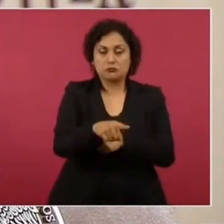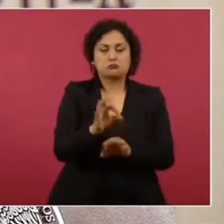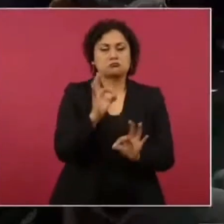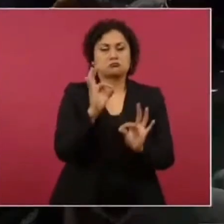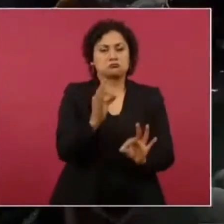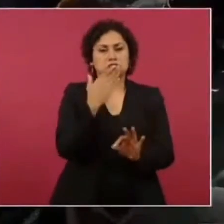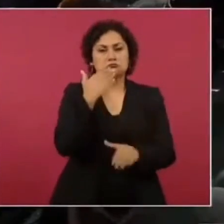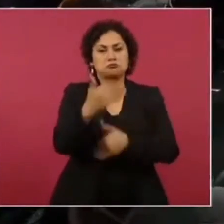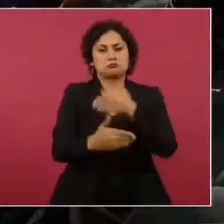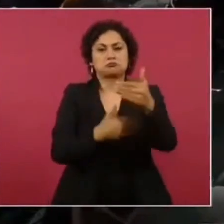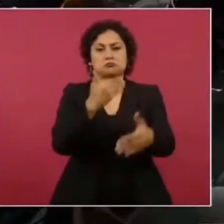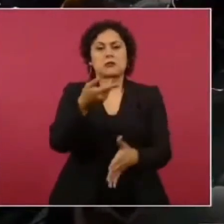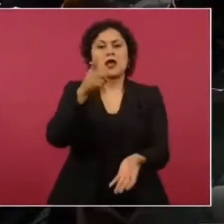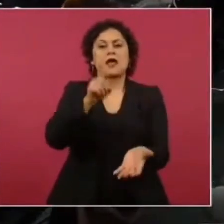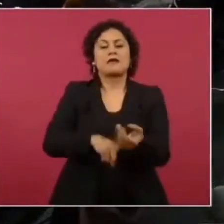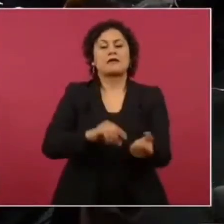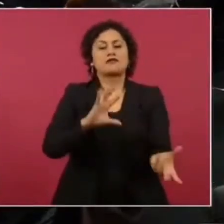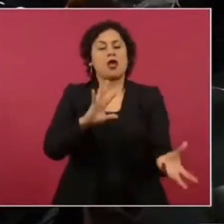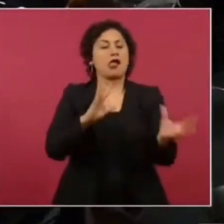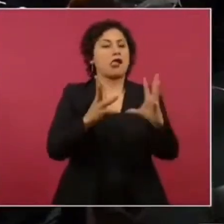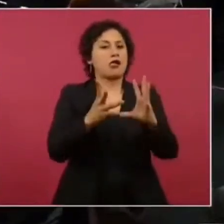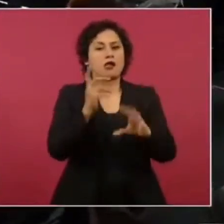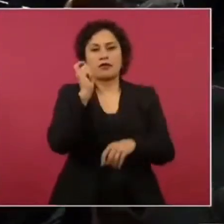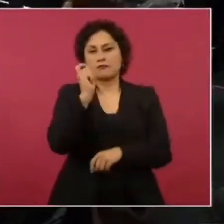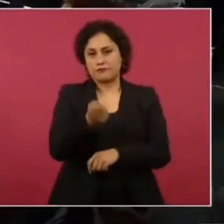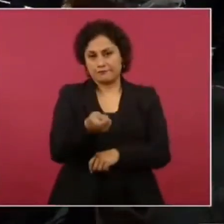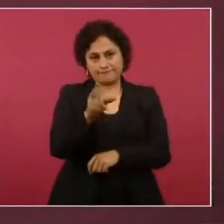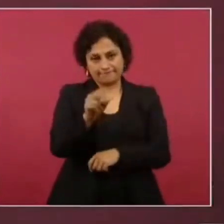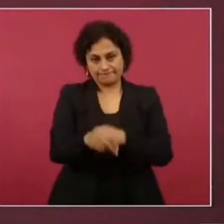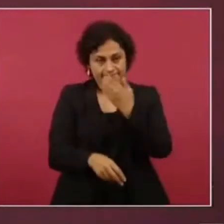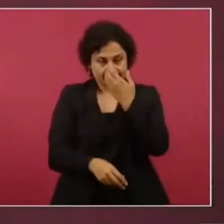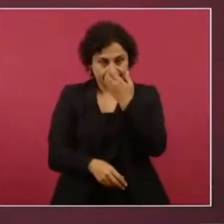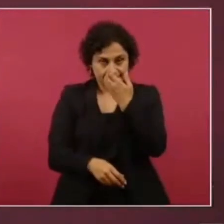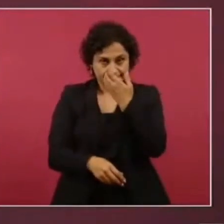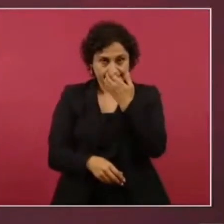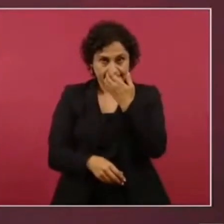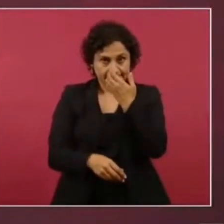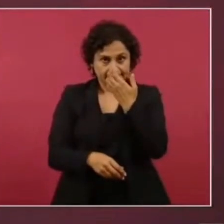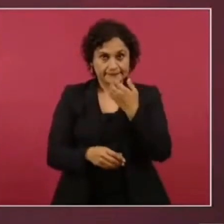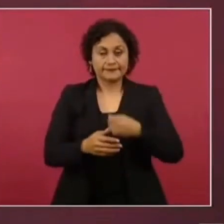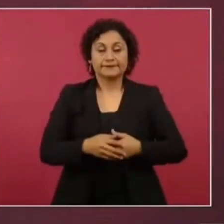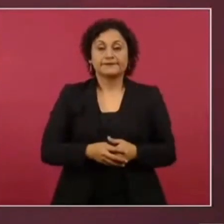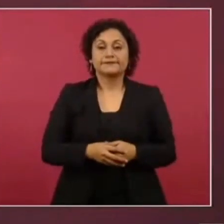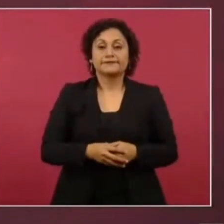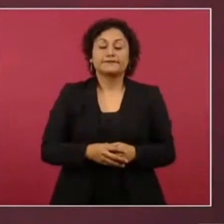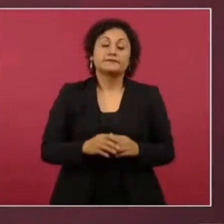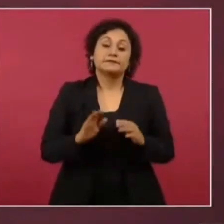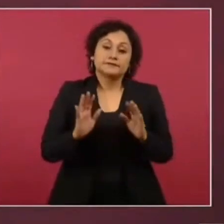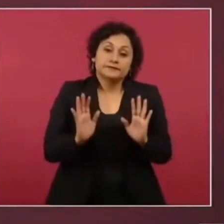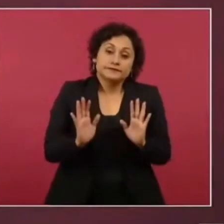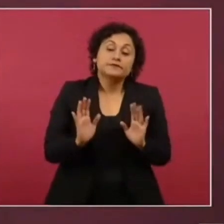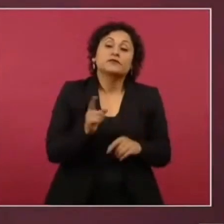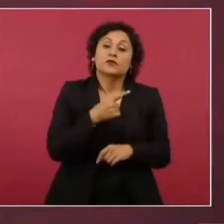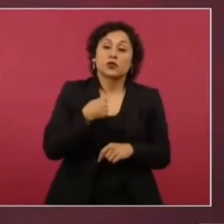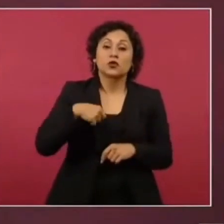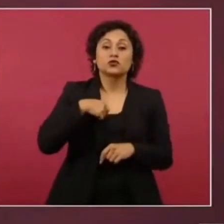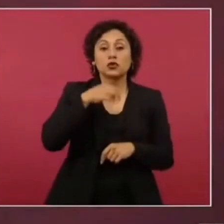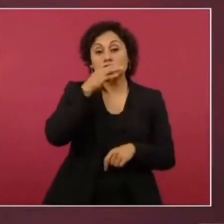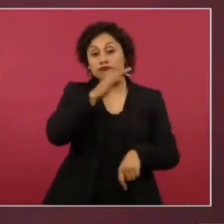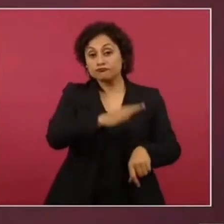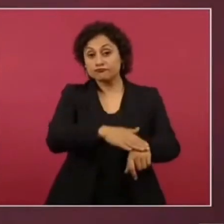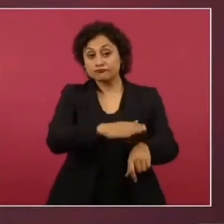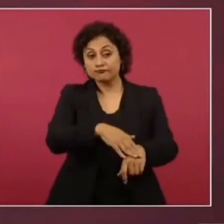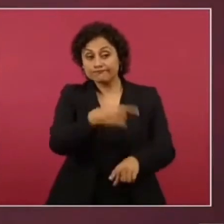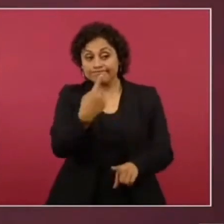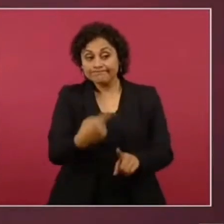violente, ¿verdad? Por ninguna causa. Vamos a comentar con la coordinadora